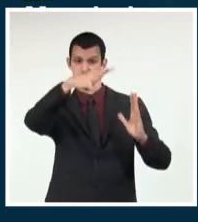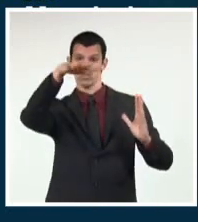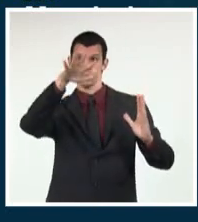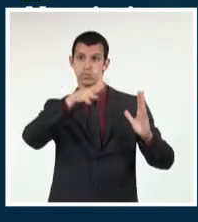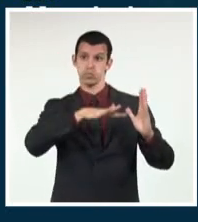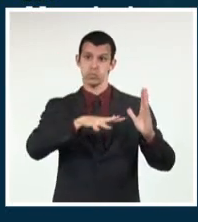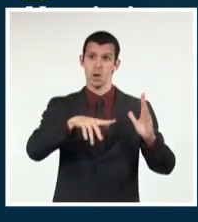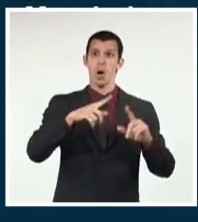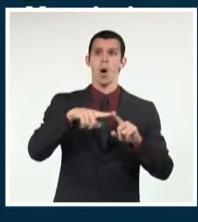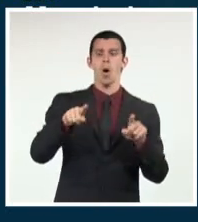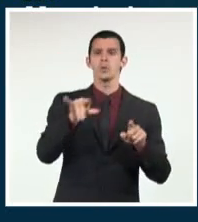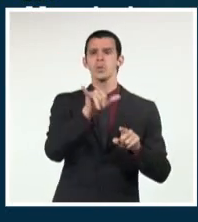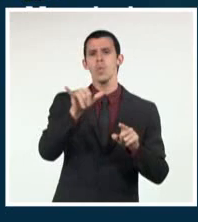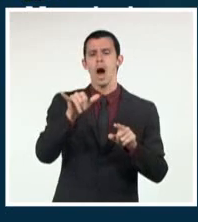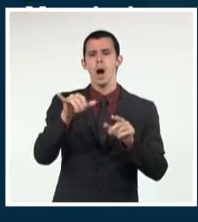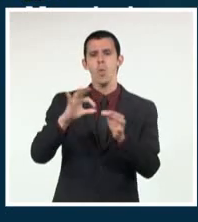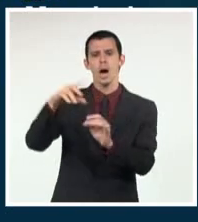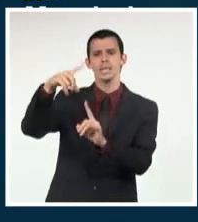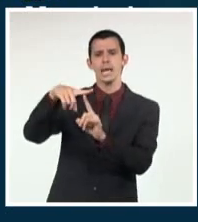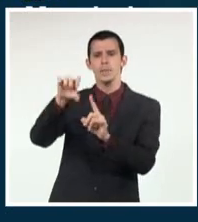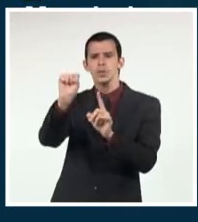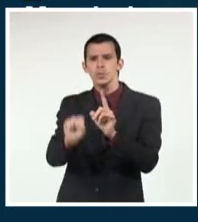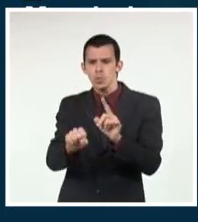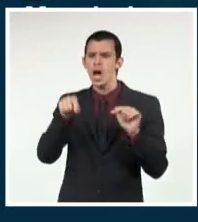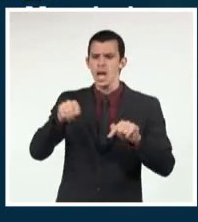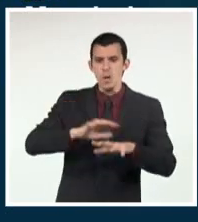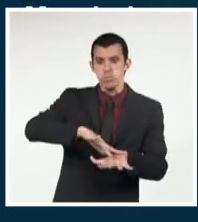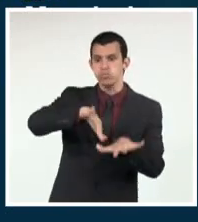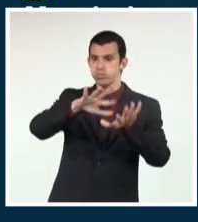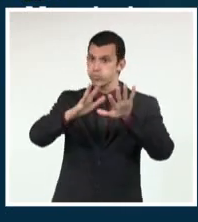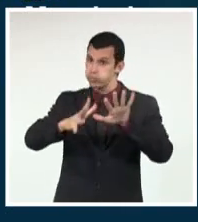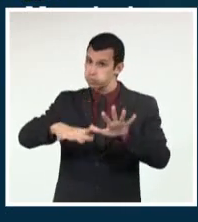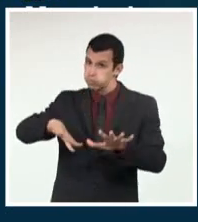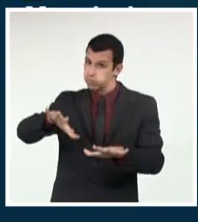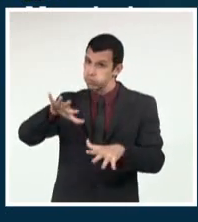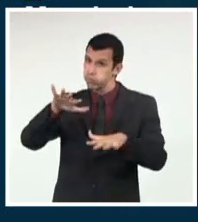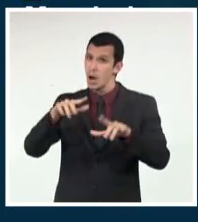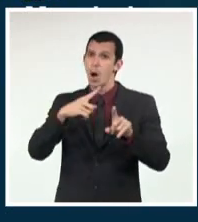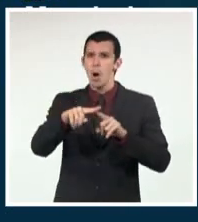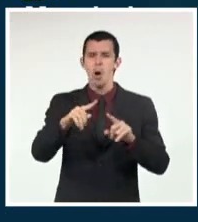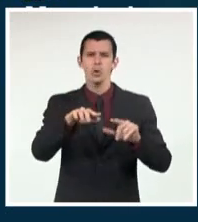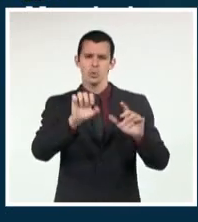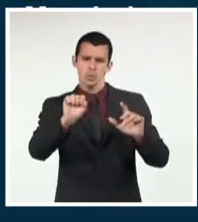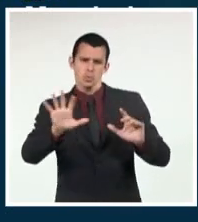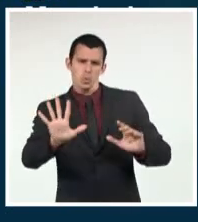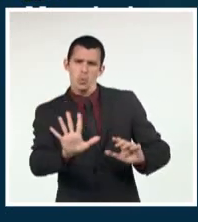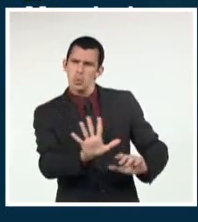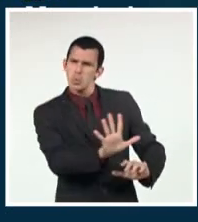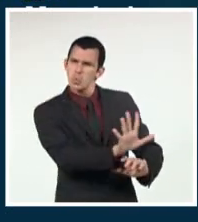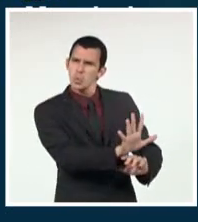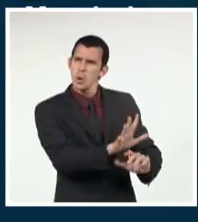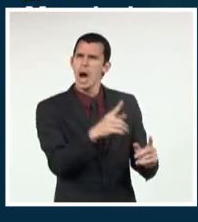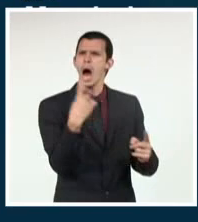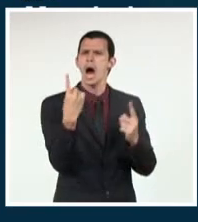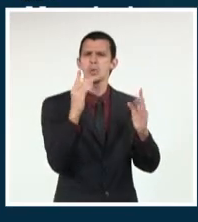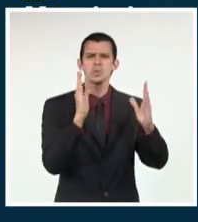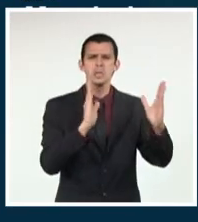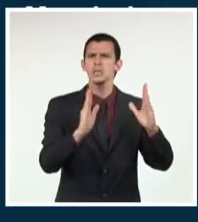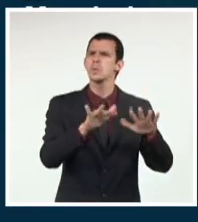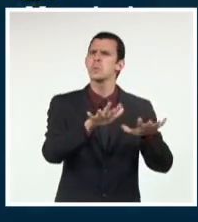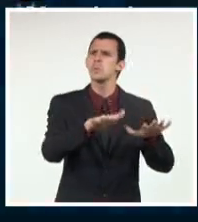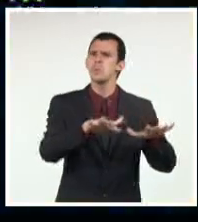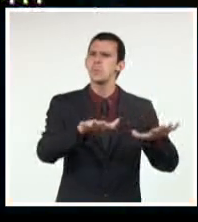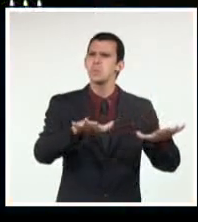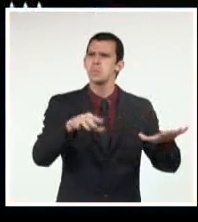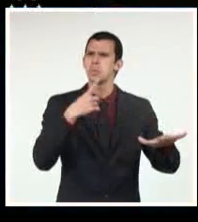a marejadas en el sur de Guantánamo. Habrá oleaje en el resto de la costa sur, excepto en la costa sur central, donde habrá poco